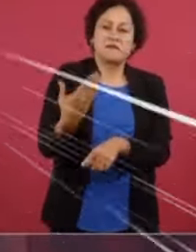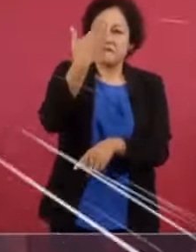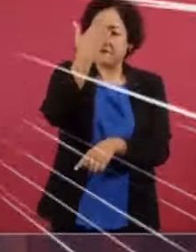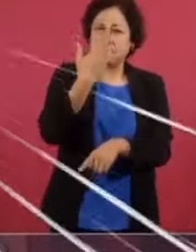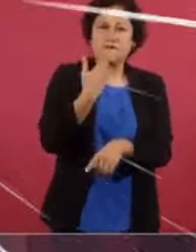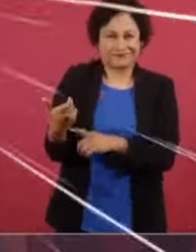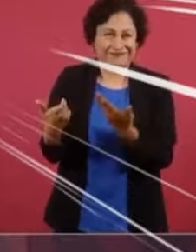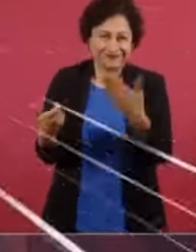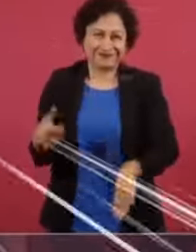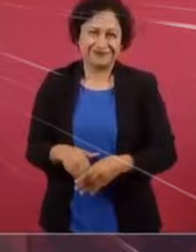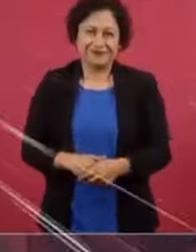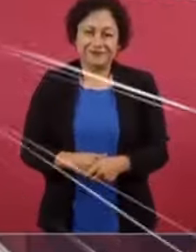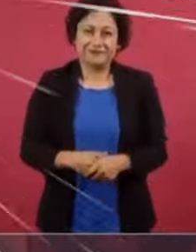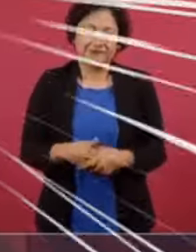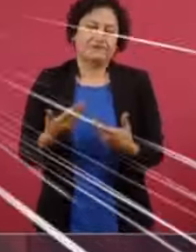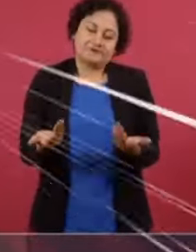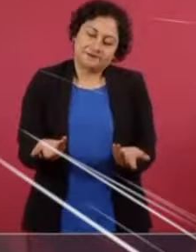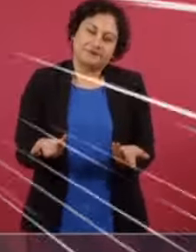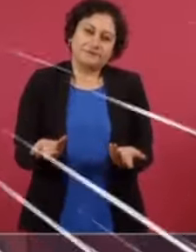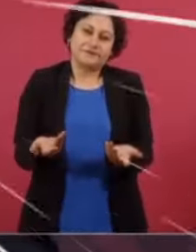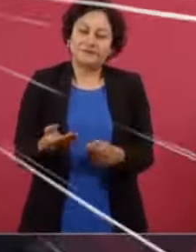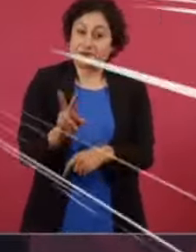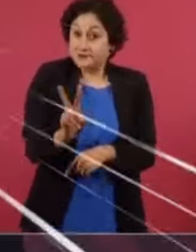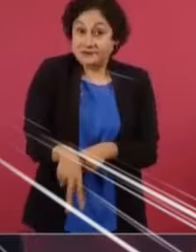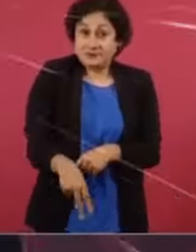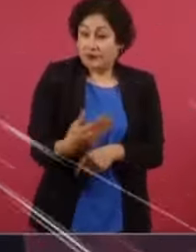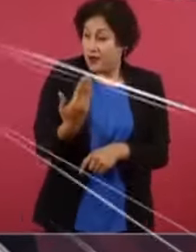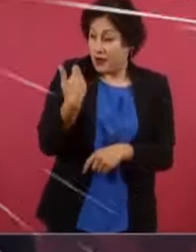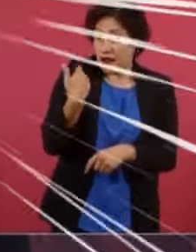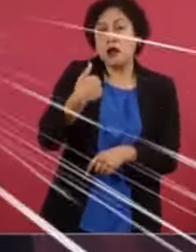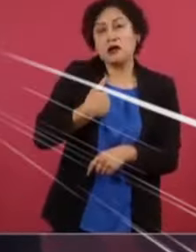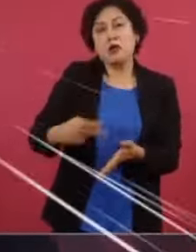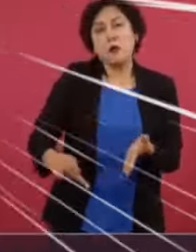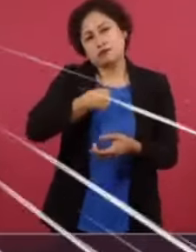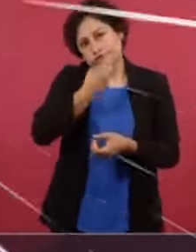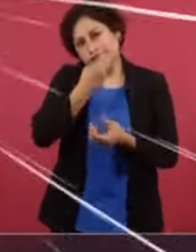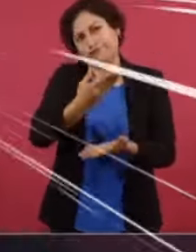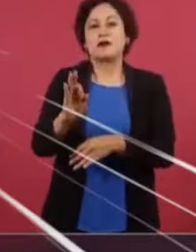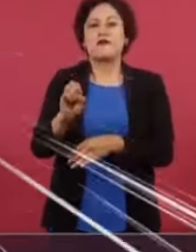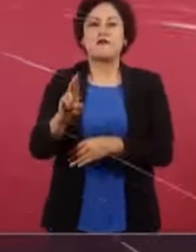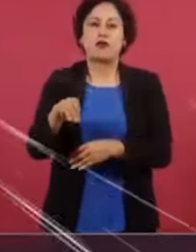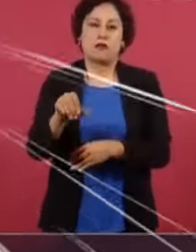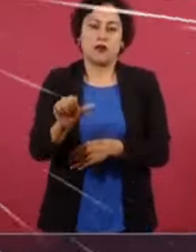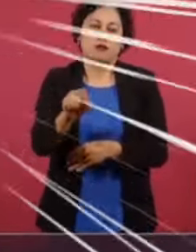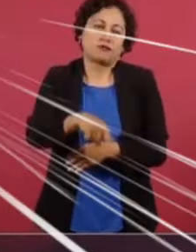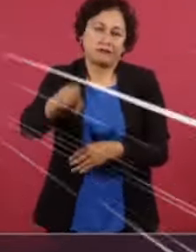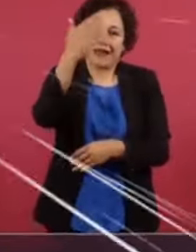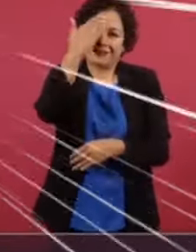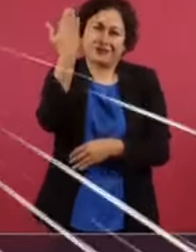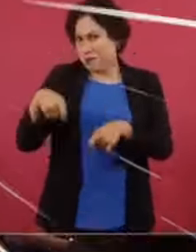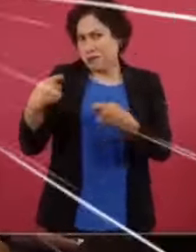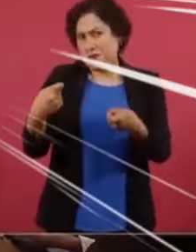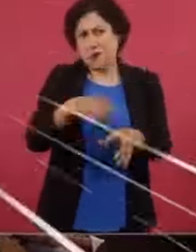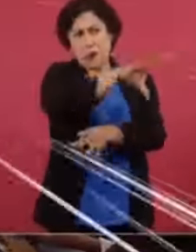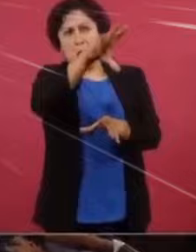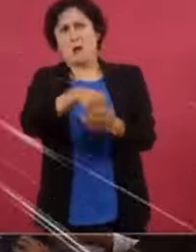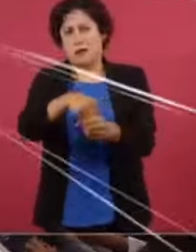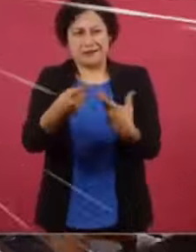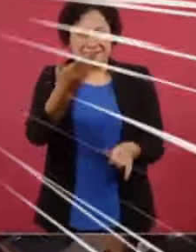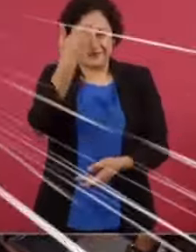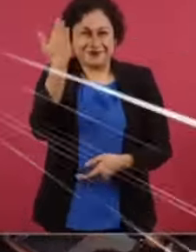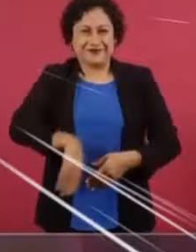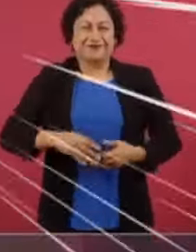Entonces, últimamente, porque siempre hablo de reforma, pues ya sabemos, ¿no? Es el boletín del conservadurismo. Ahora,